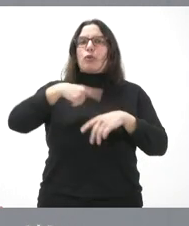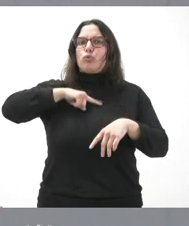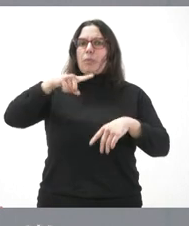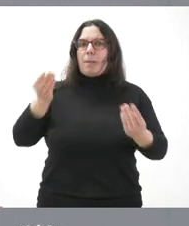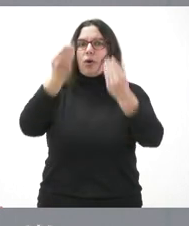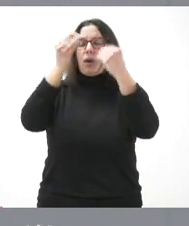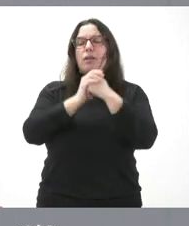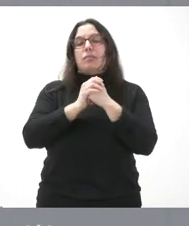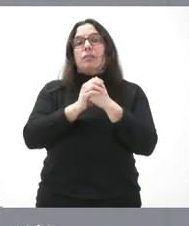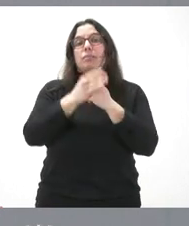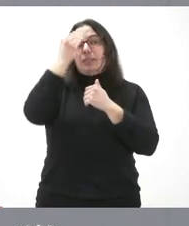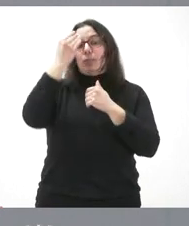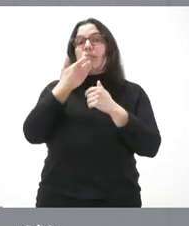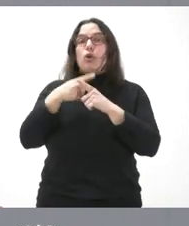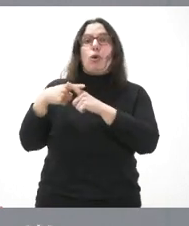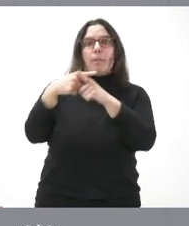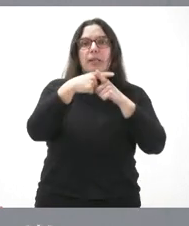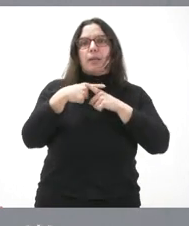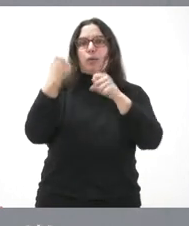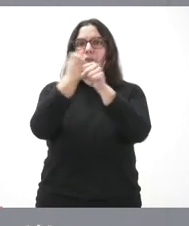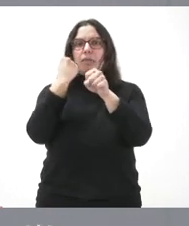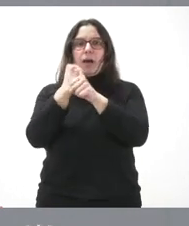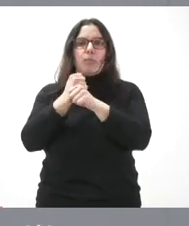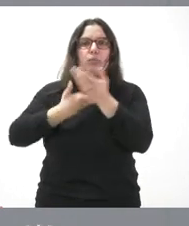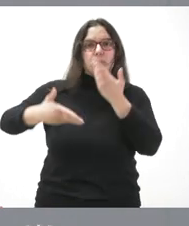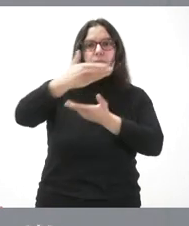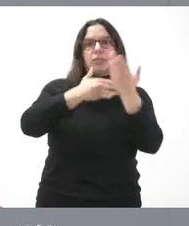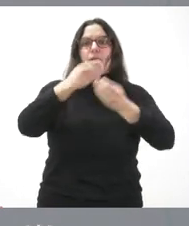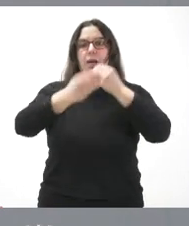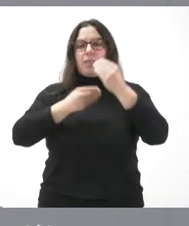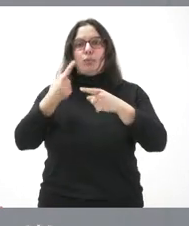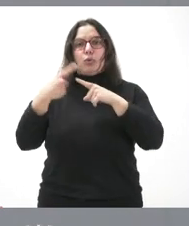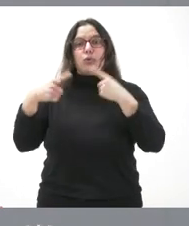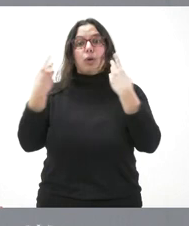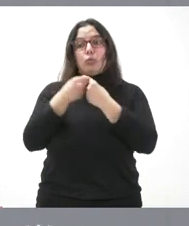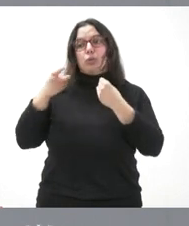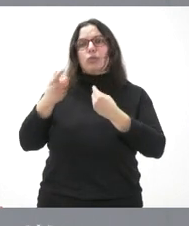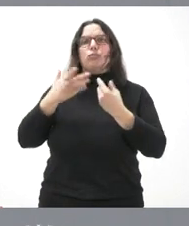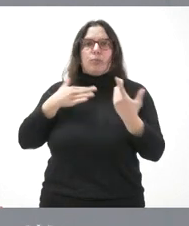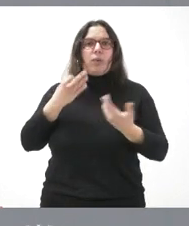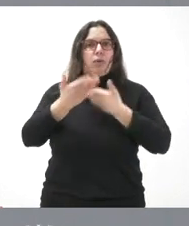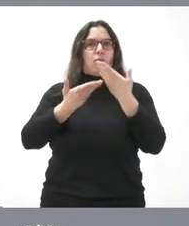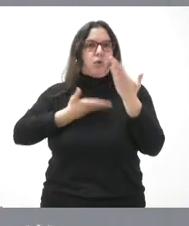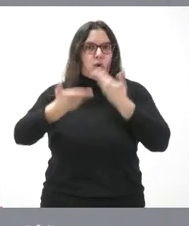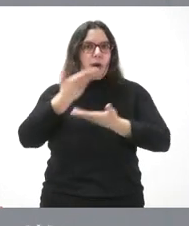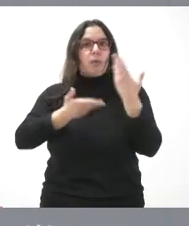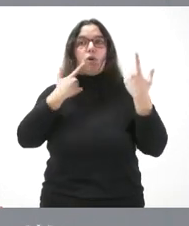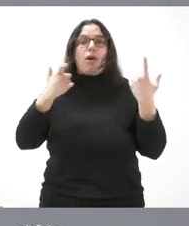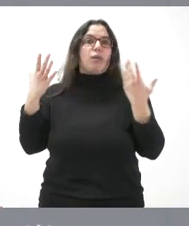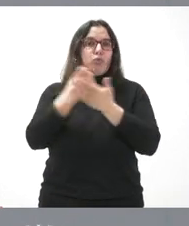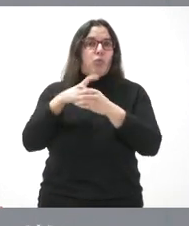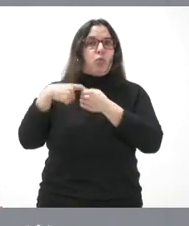Y creemos que compartiendo, que trabajando en común, que haciendo cosas juntos es como podemos colaborar. Ojalá todos nos sumemos a esto.